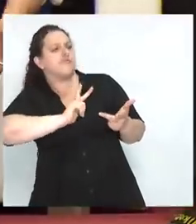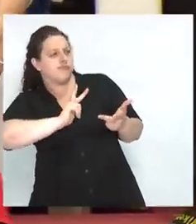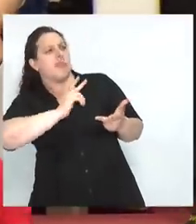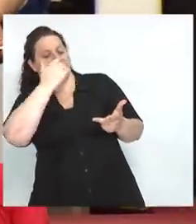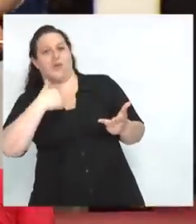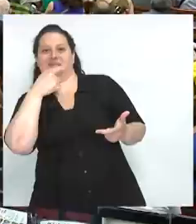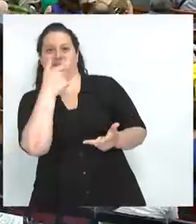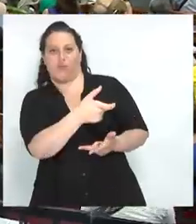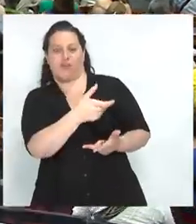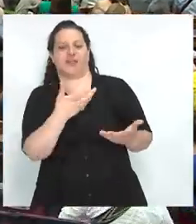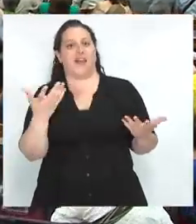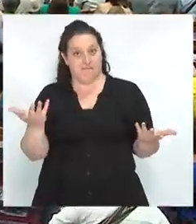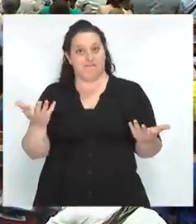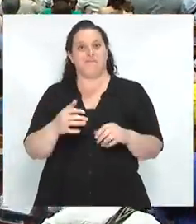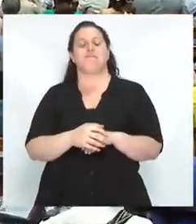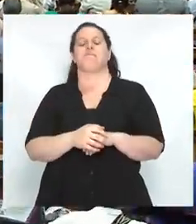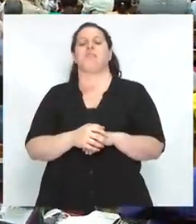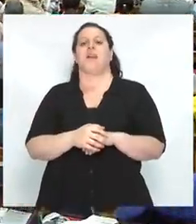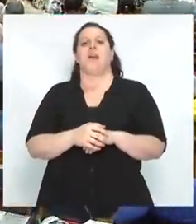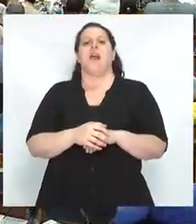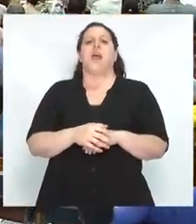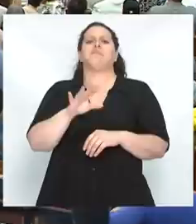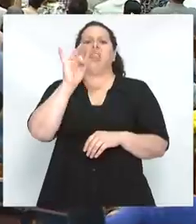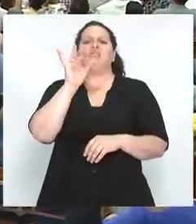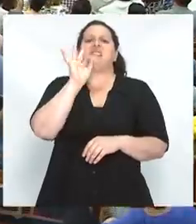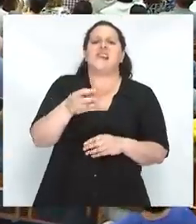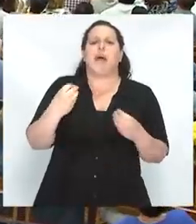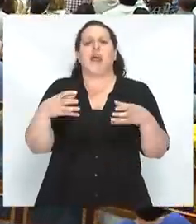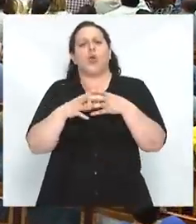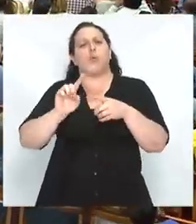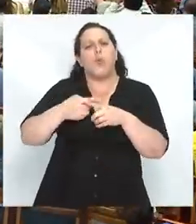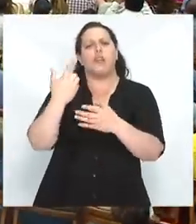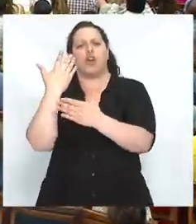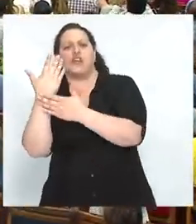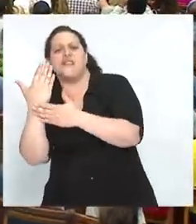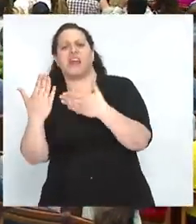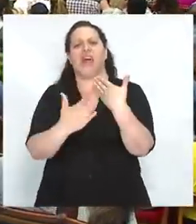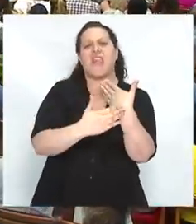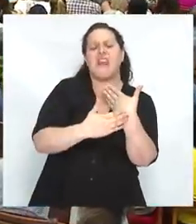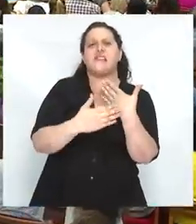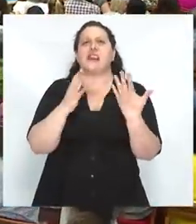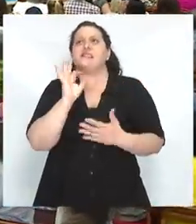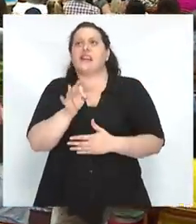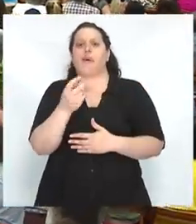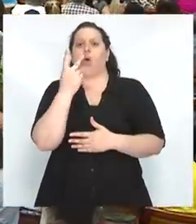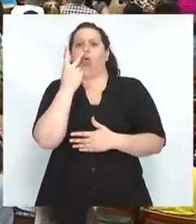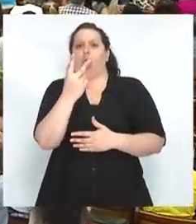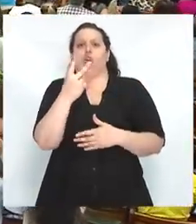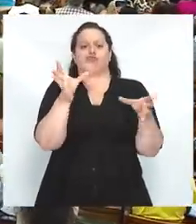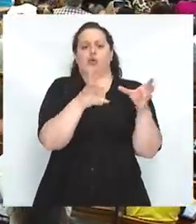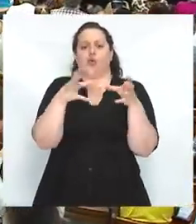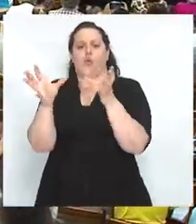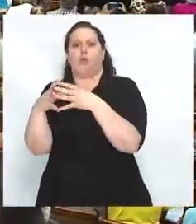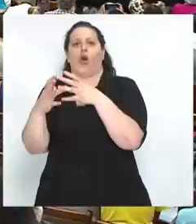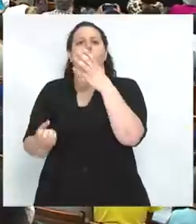Tenemos una enorme dificultad para saber qué es la derecha, qué es la izquierda, que sabéis que son dos categorías que nacen de la revolución